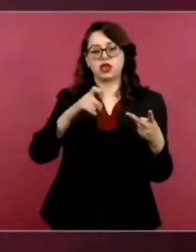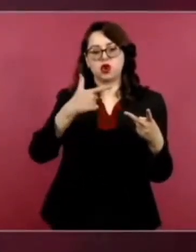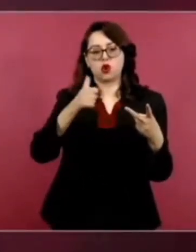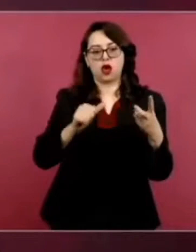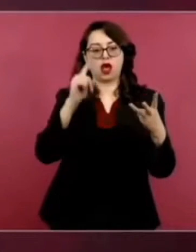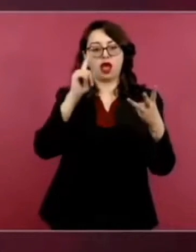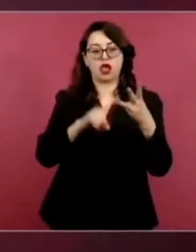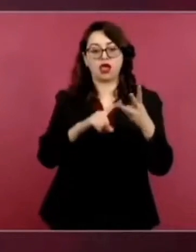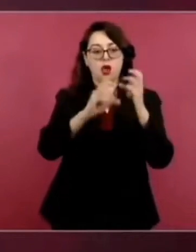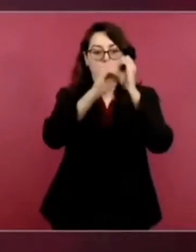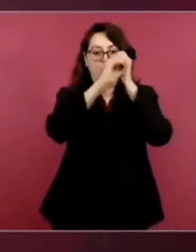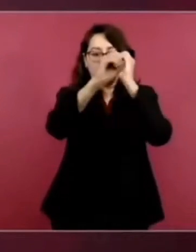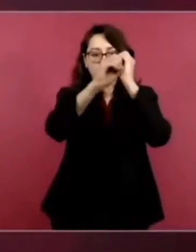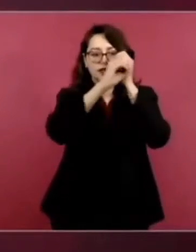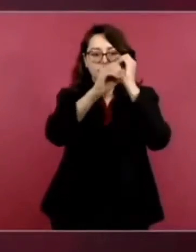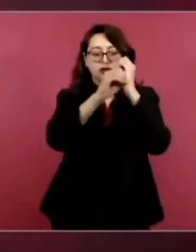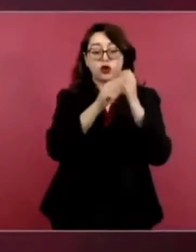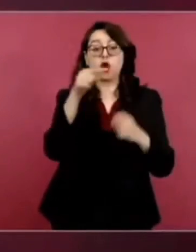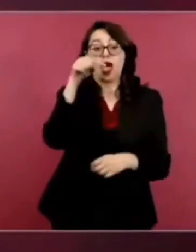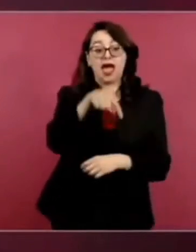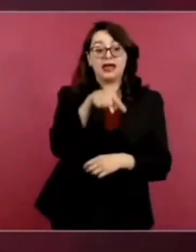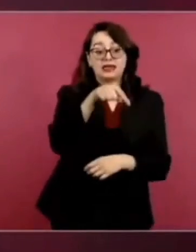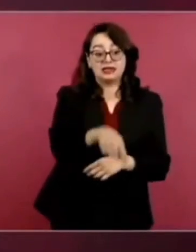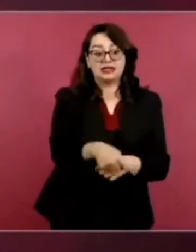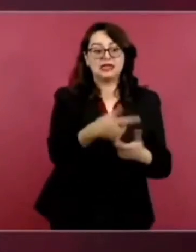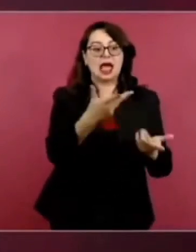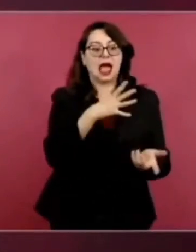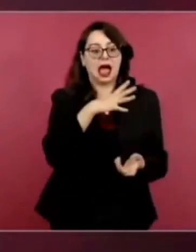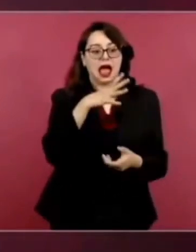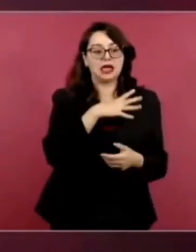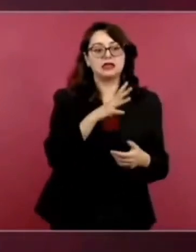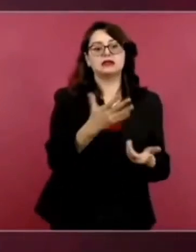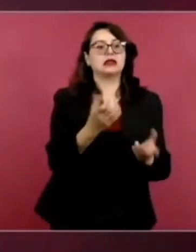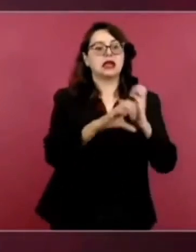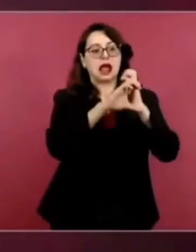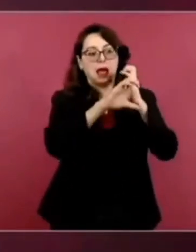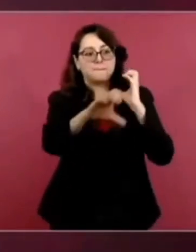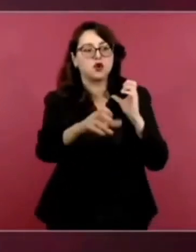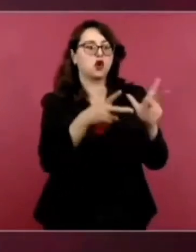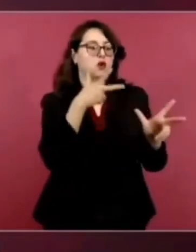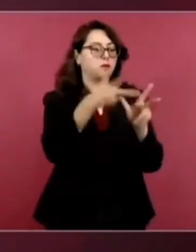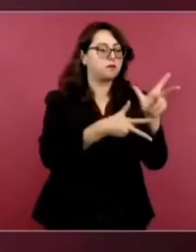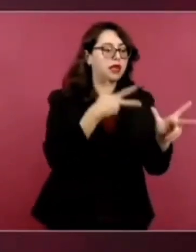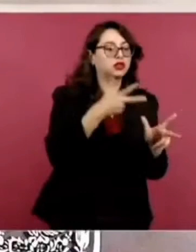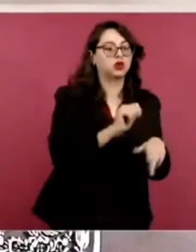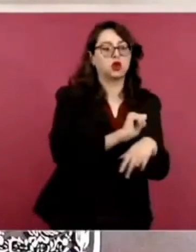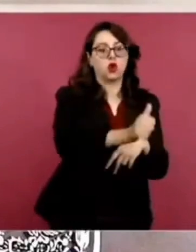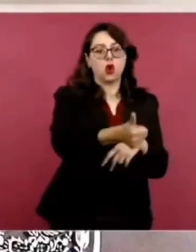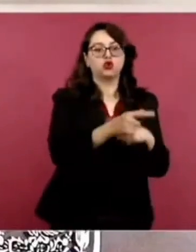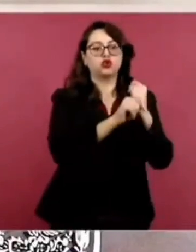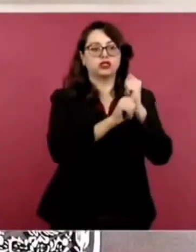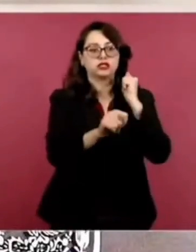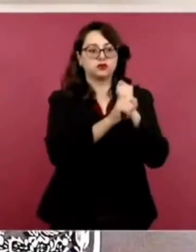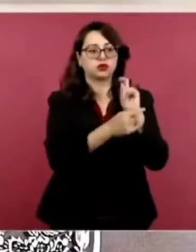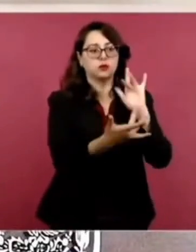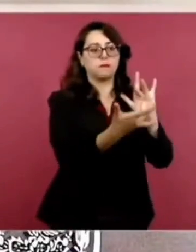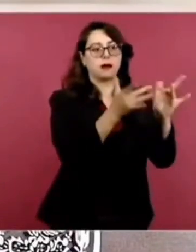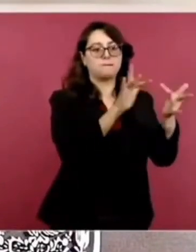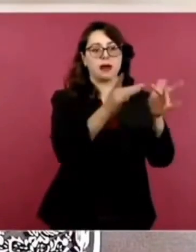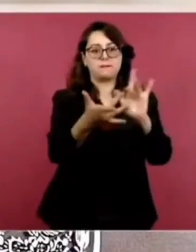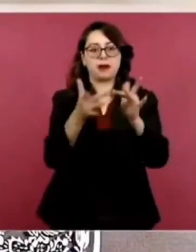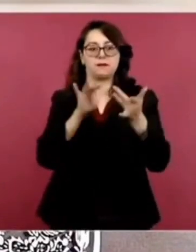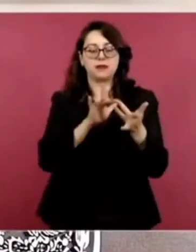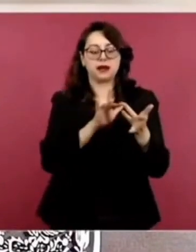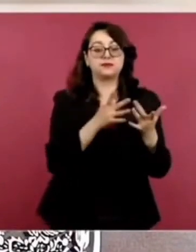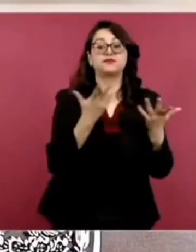terminal y es una terminal multimodal que conecta con otros sistemas de transporte. En esta etapa se